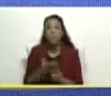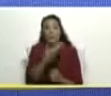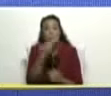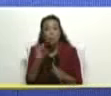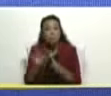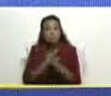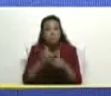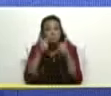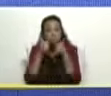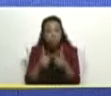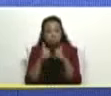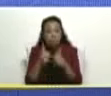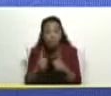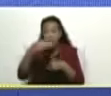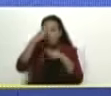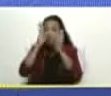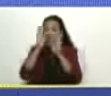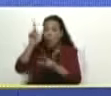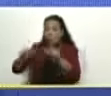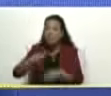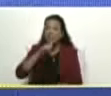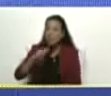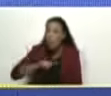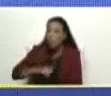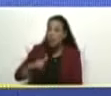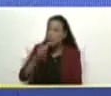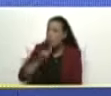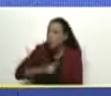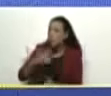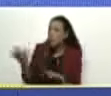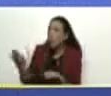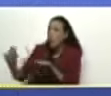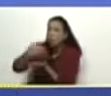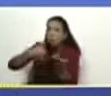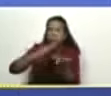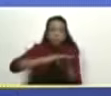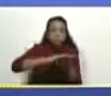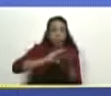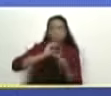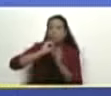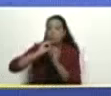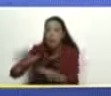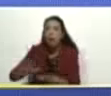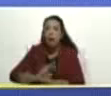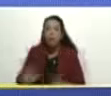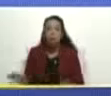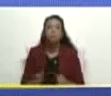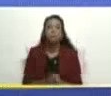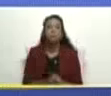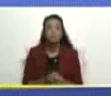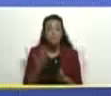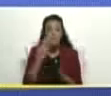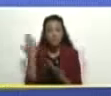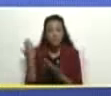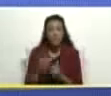funcionamiento de la atención de las denuncias y de la solución de las denuncias ¿verdad?